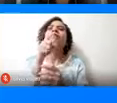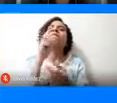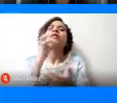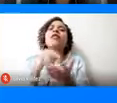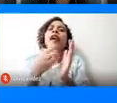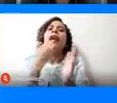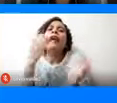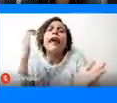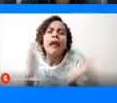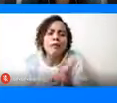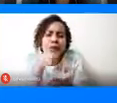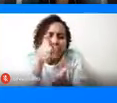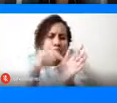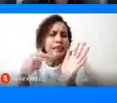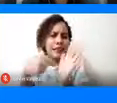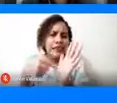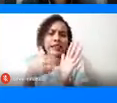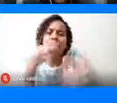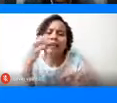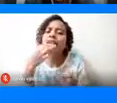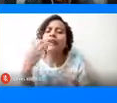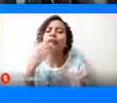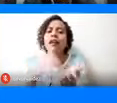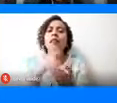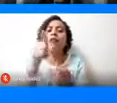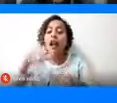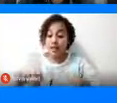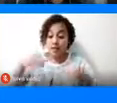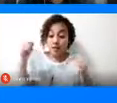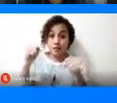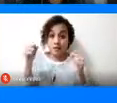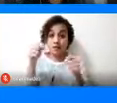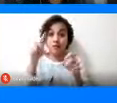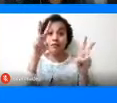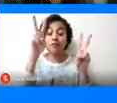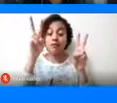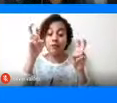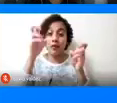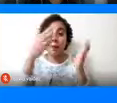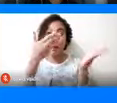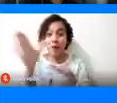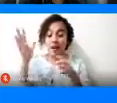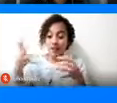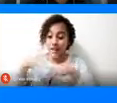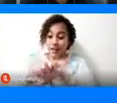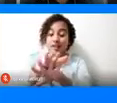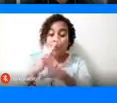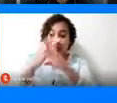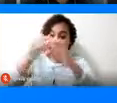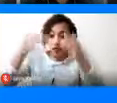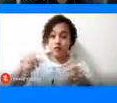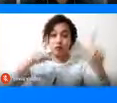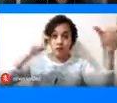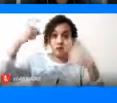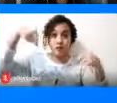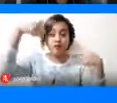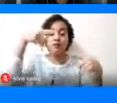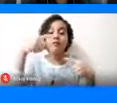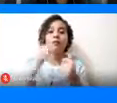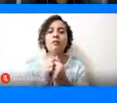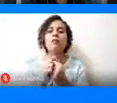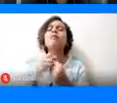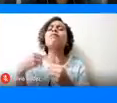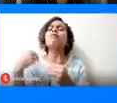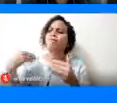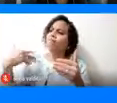de que en Bogotá, a través del Plan Integral de Seguridad Turística, se han